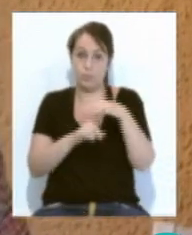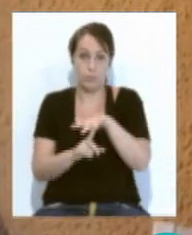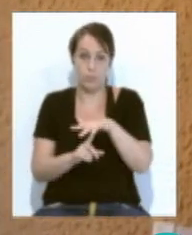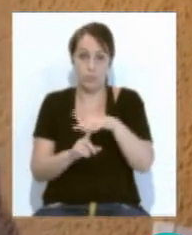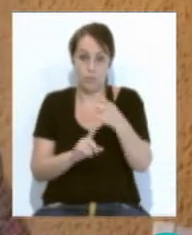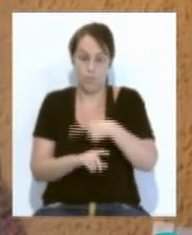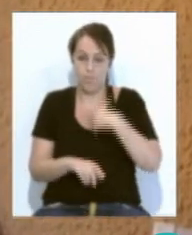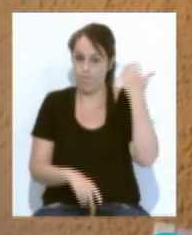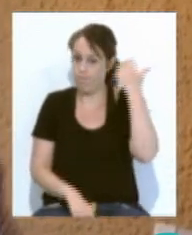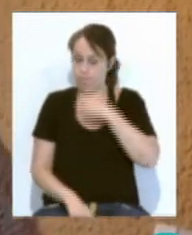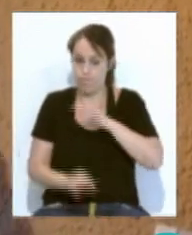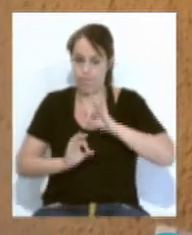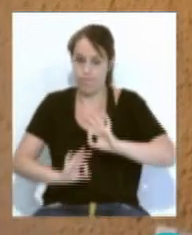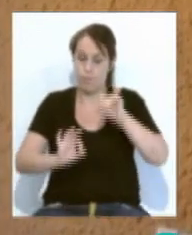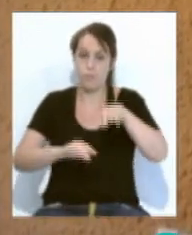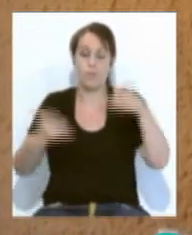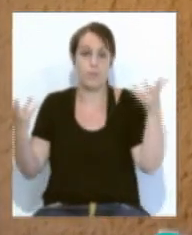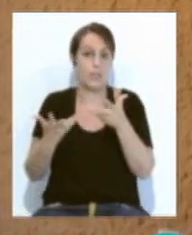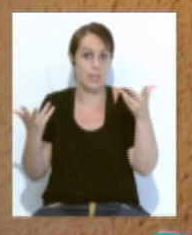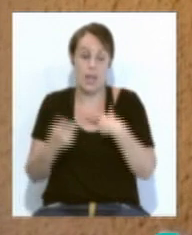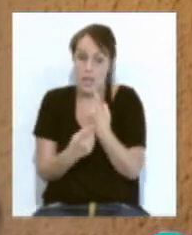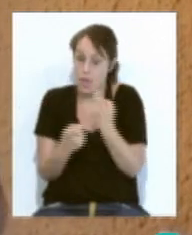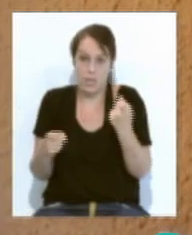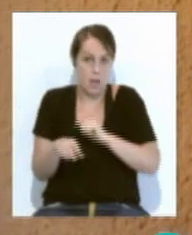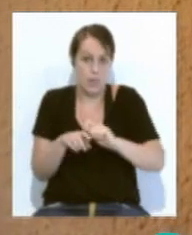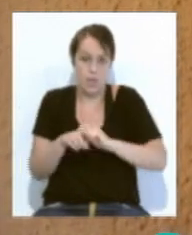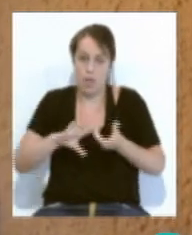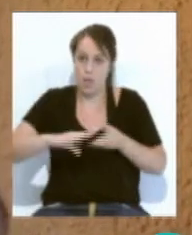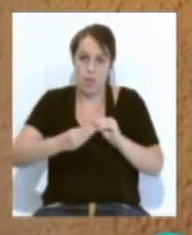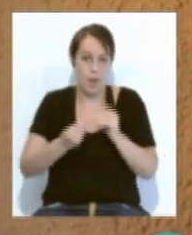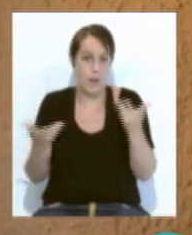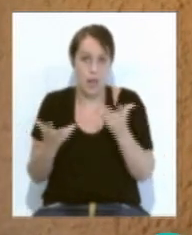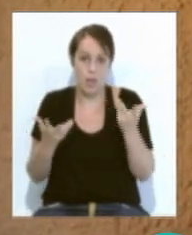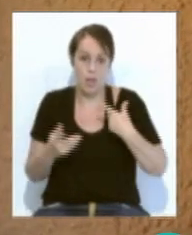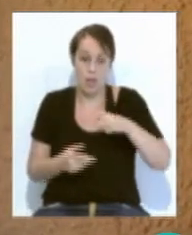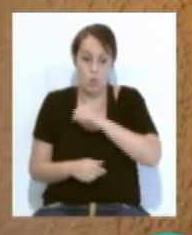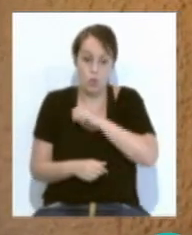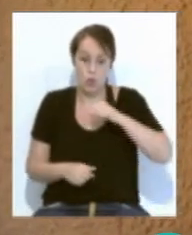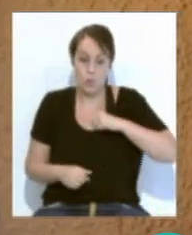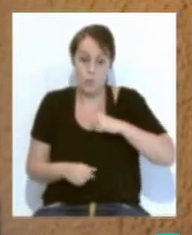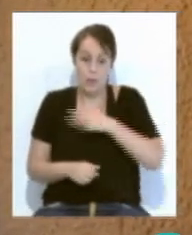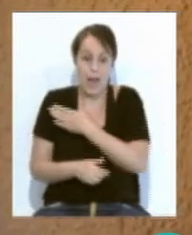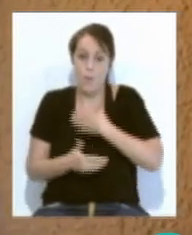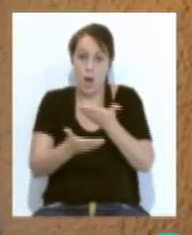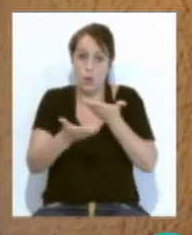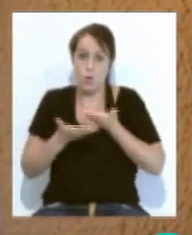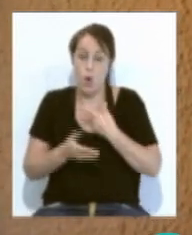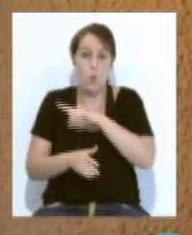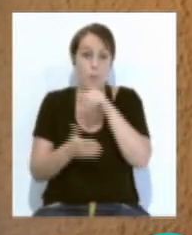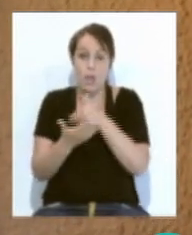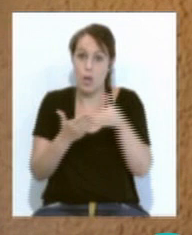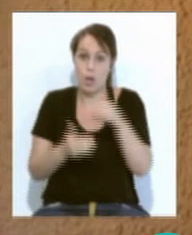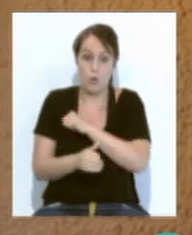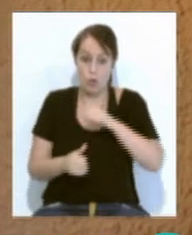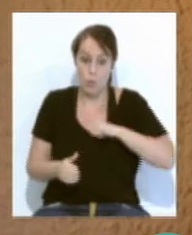extraordinaria de emergencia que requiere medidas de emergencia. Los autónomos lanzamos un SOS. Hay un millón de autónomos que en estos momentos